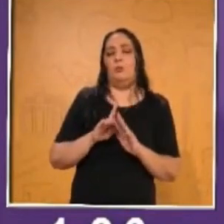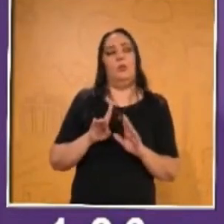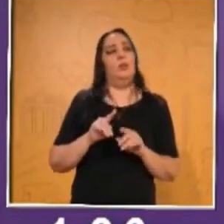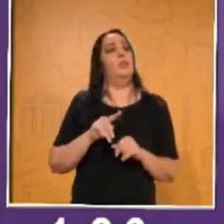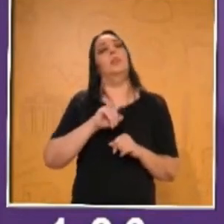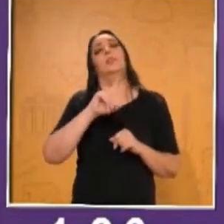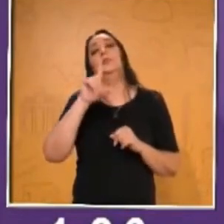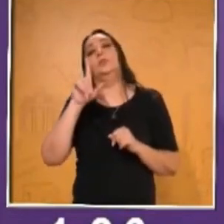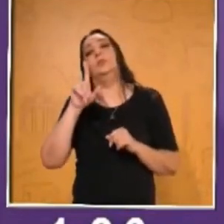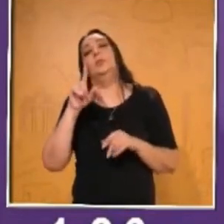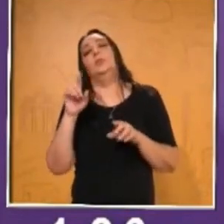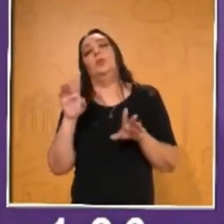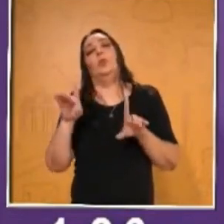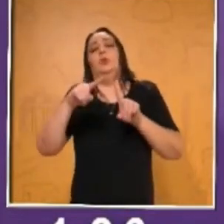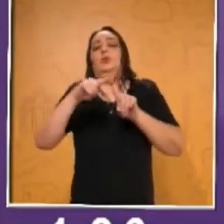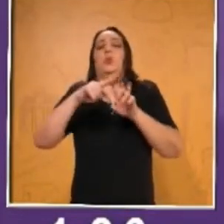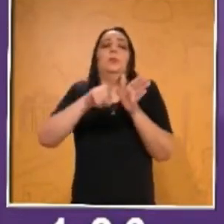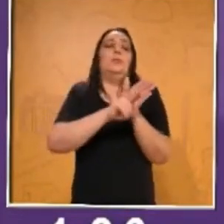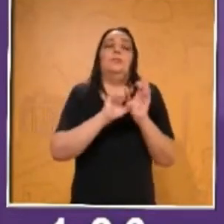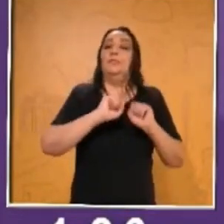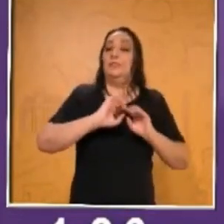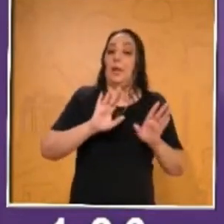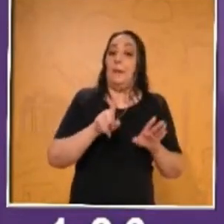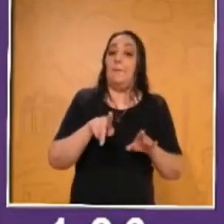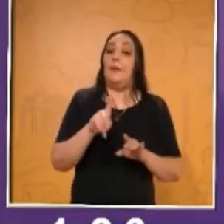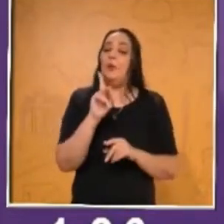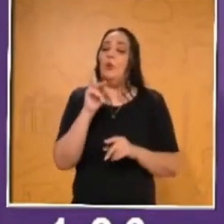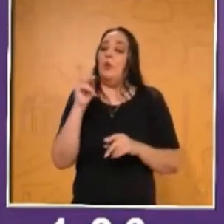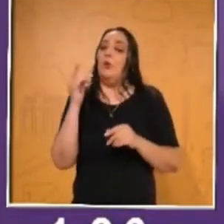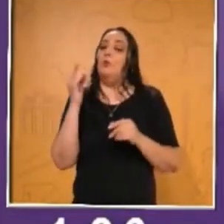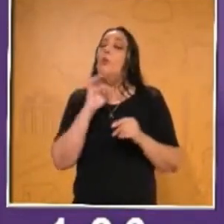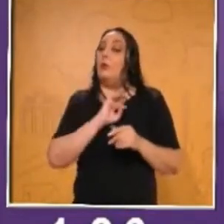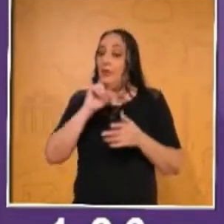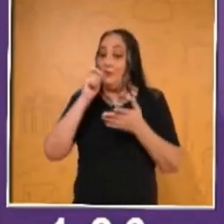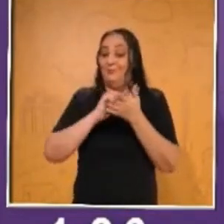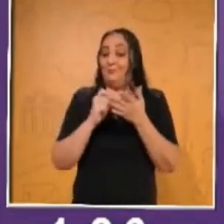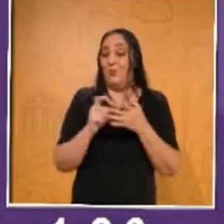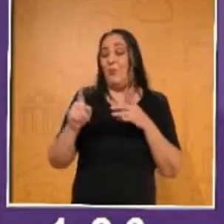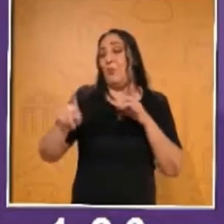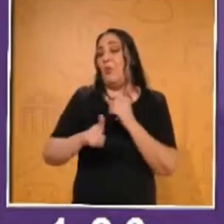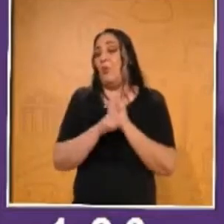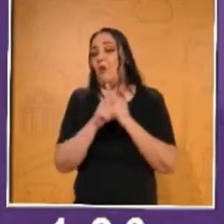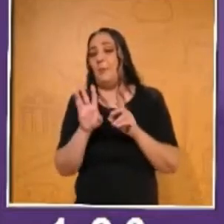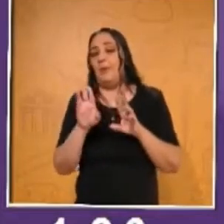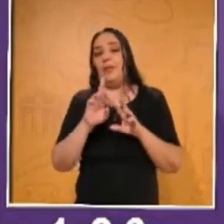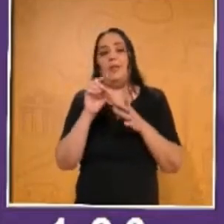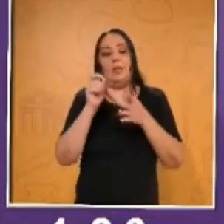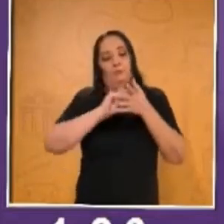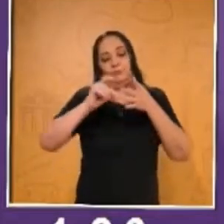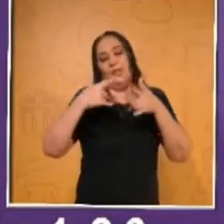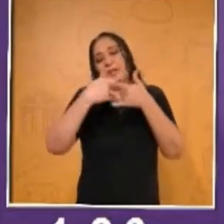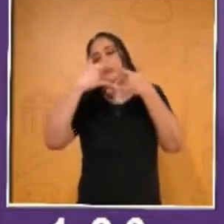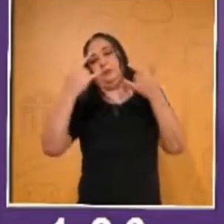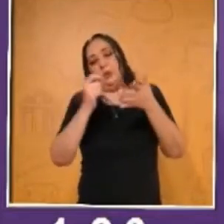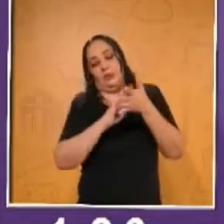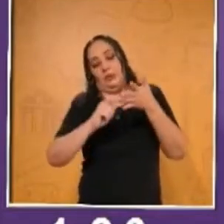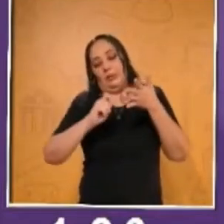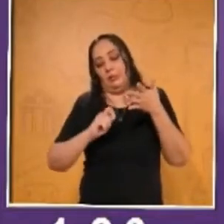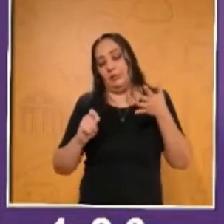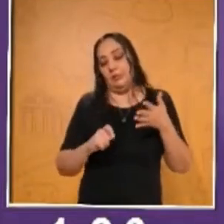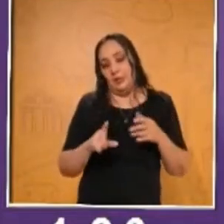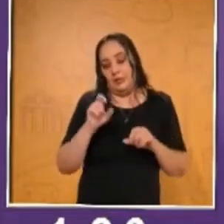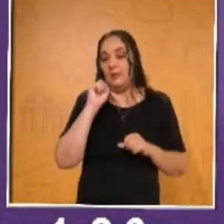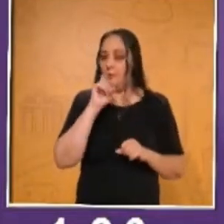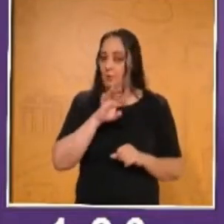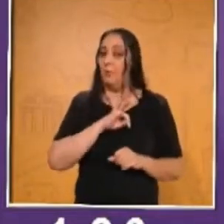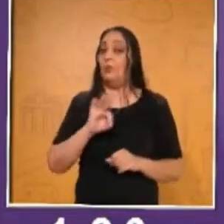con problemas razonados. Y ahí la complejidad sube un poquito o un muchito más. Entonces tienen que estar bien